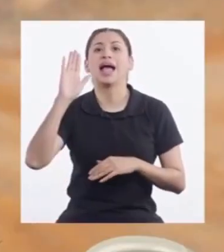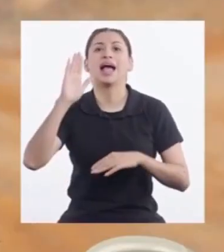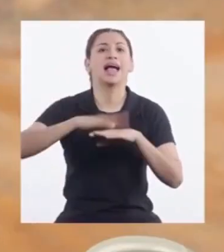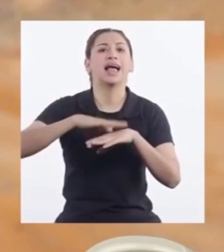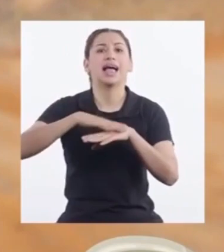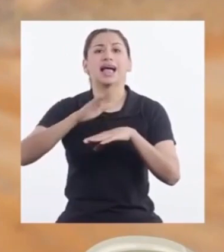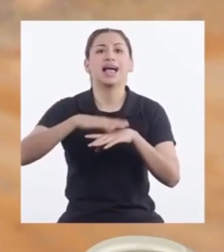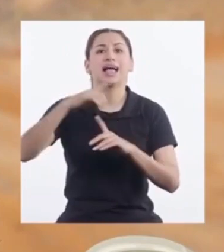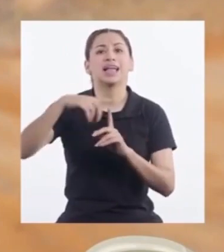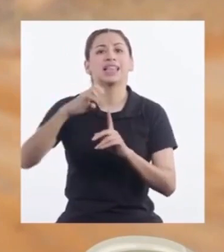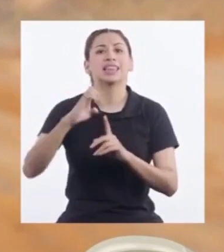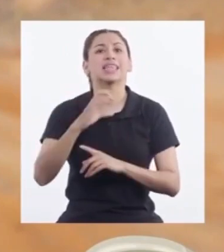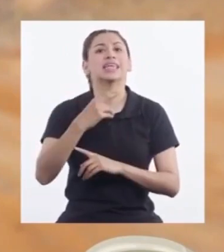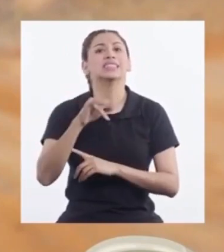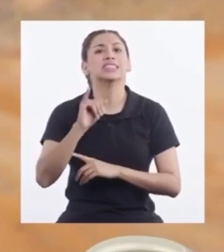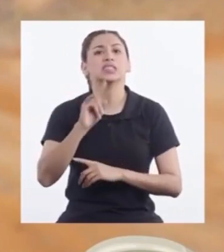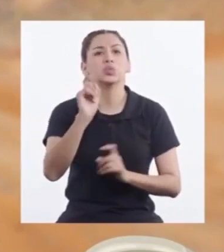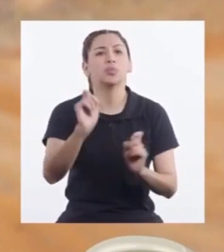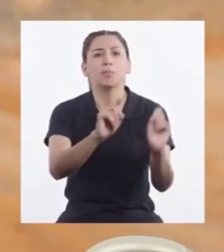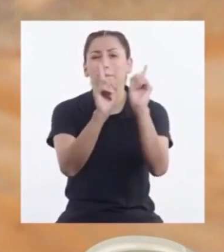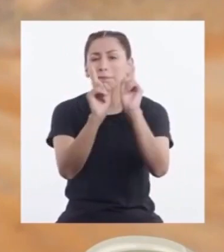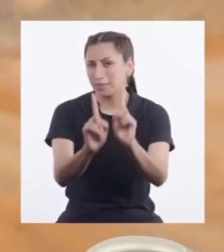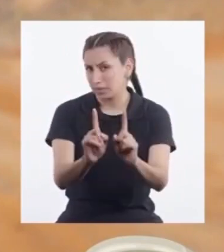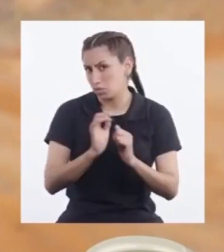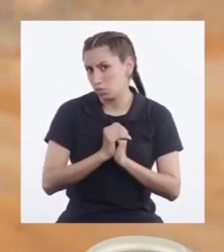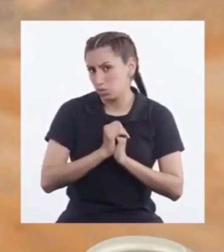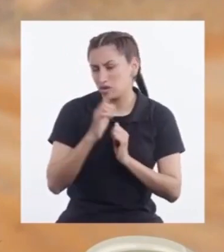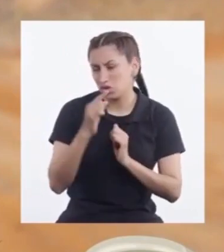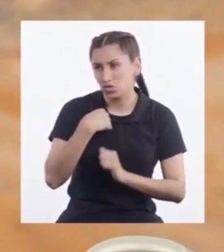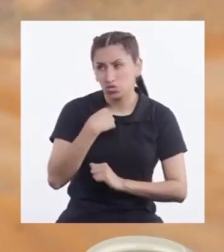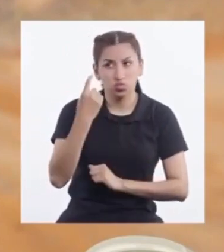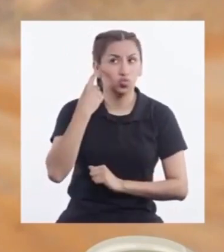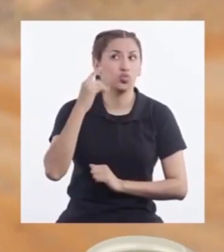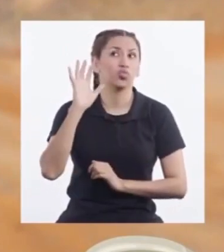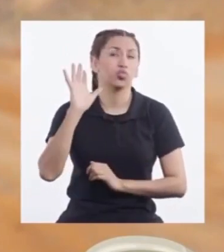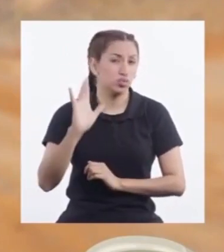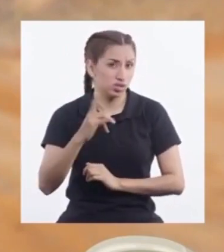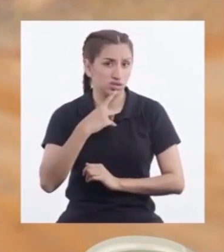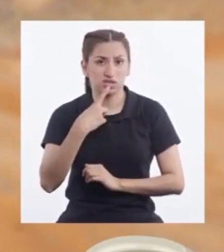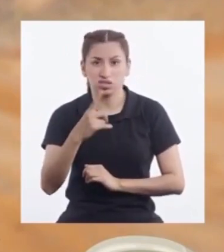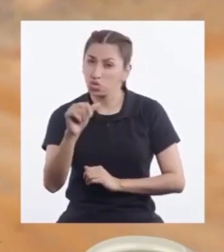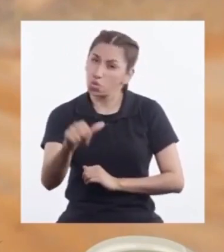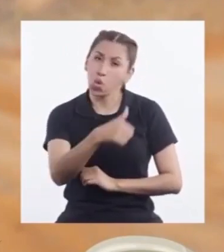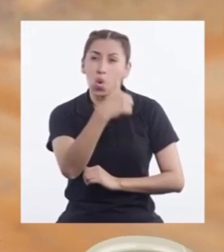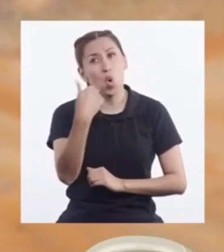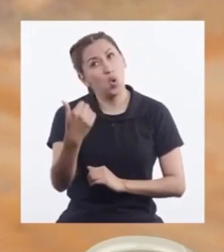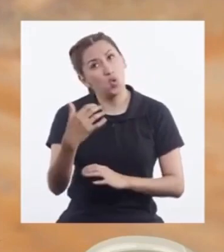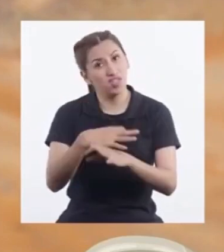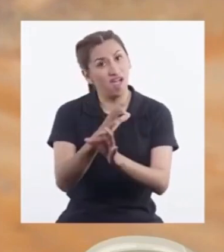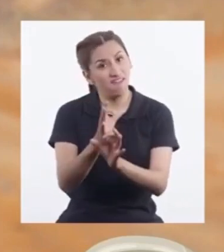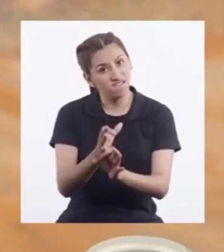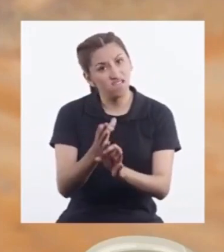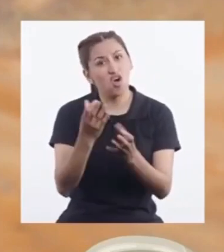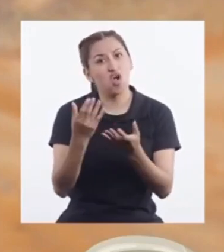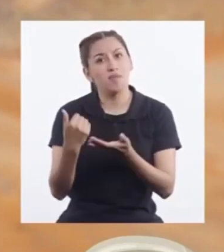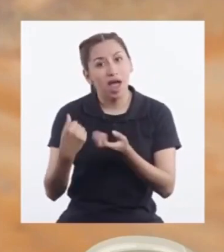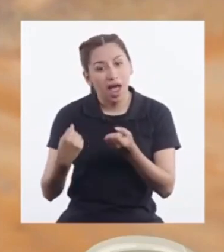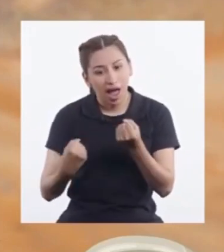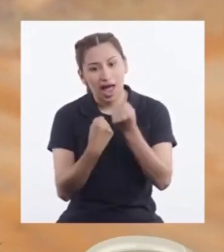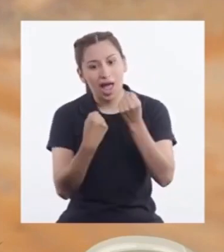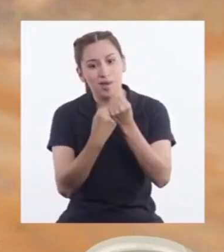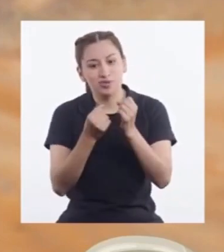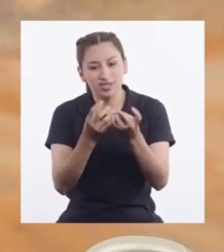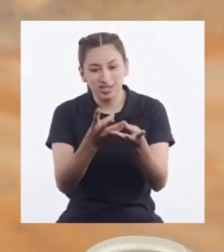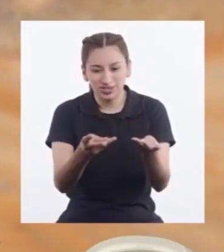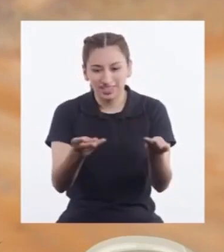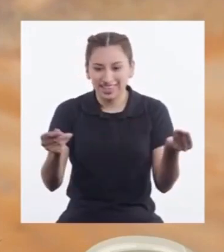Teche Una pregunta He escuchado Que otra forma De perjudicar Los nutrientes Del